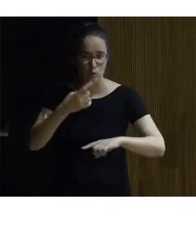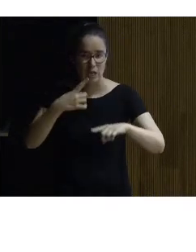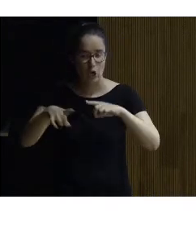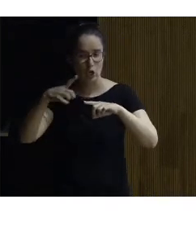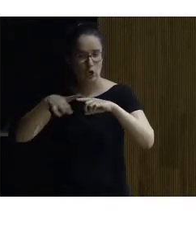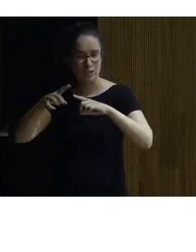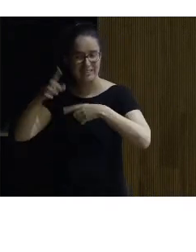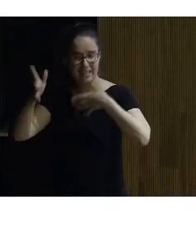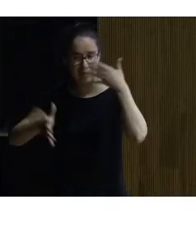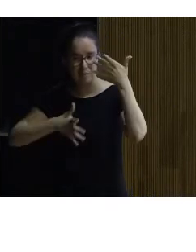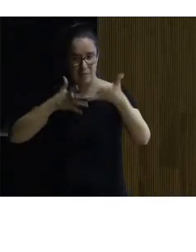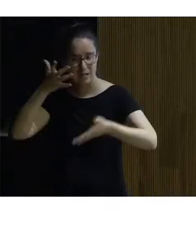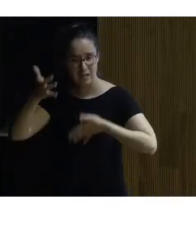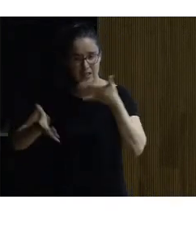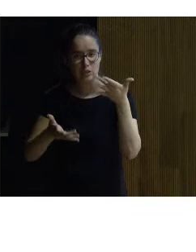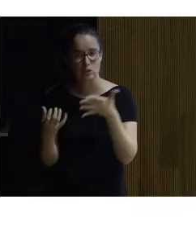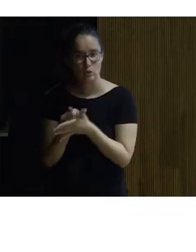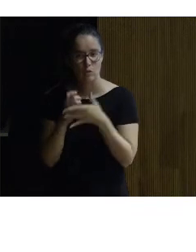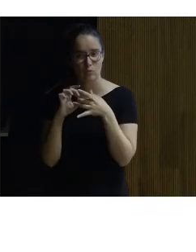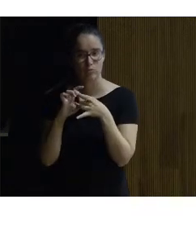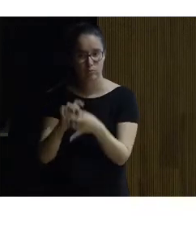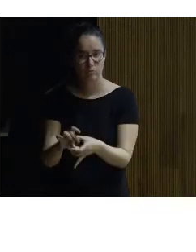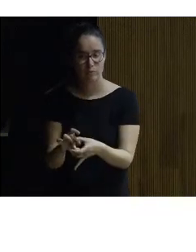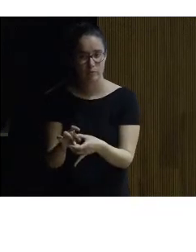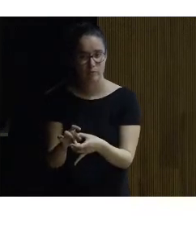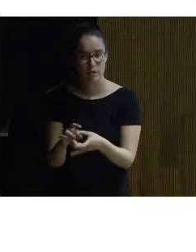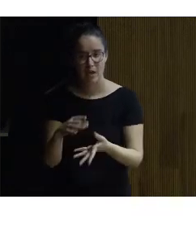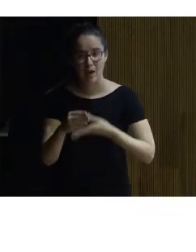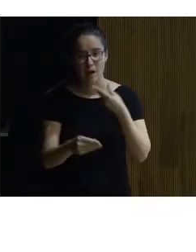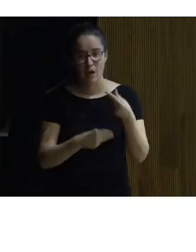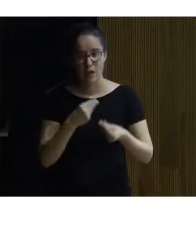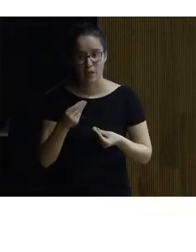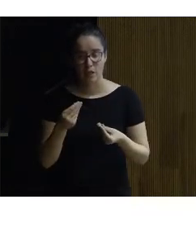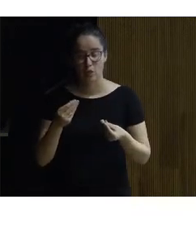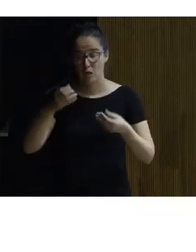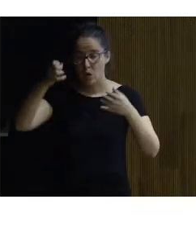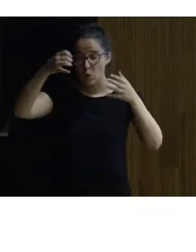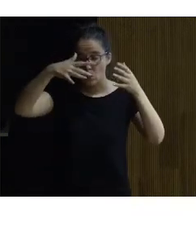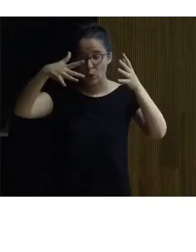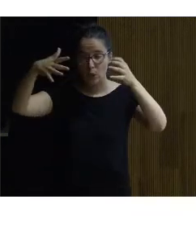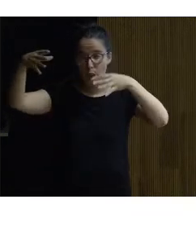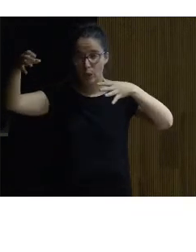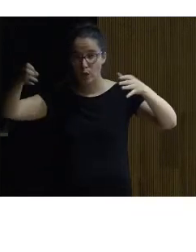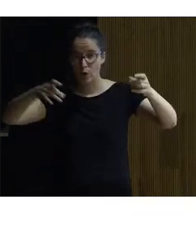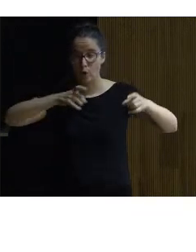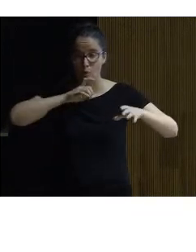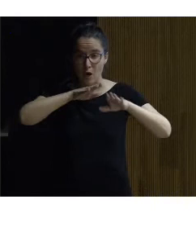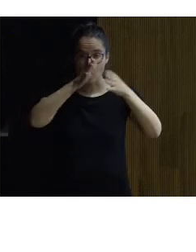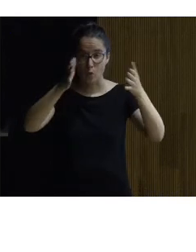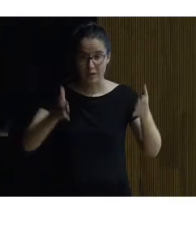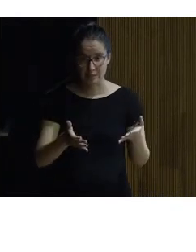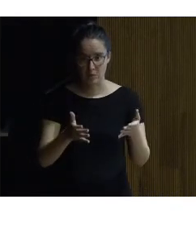que ver con la idea de intervenir haciendo que penetre la luz en un espacio ganado